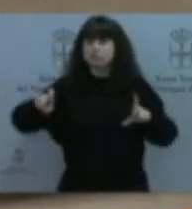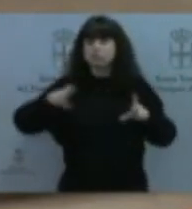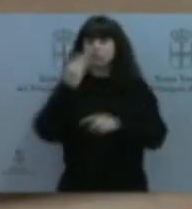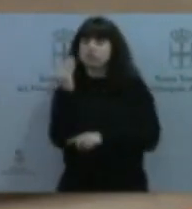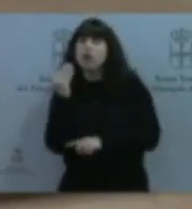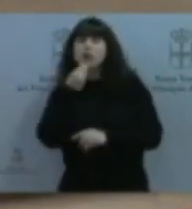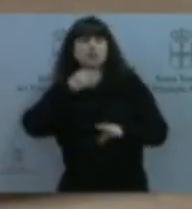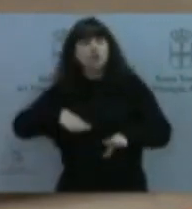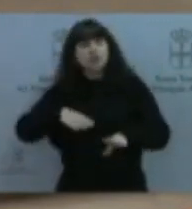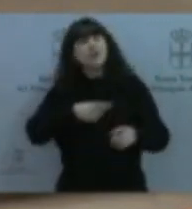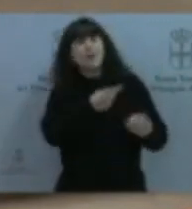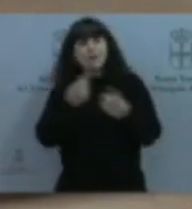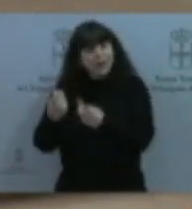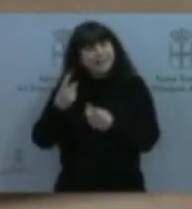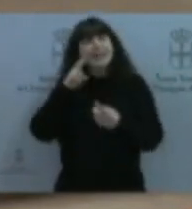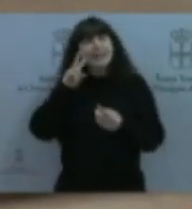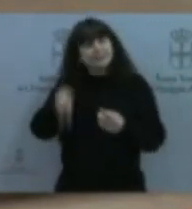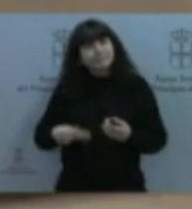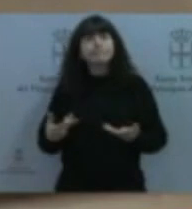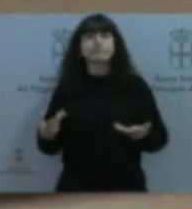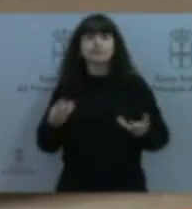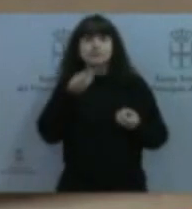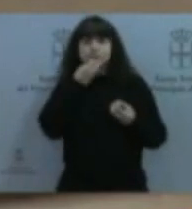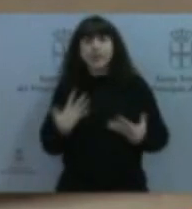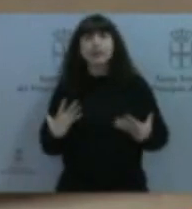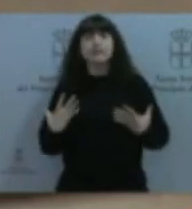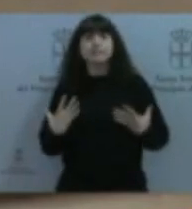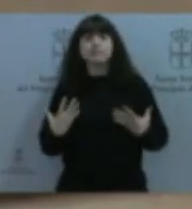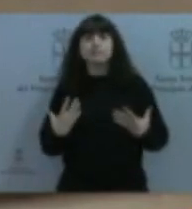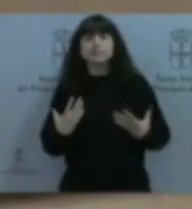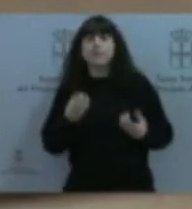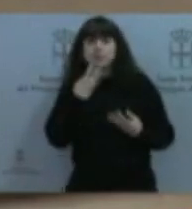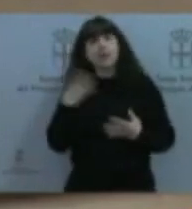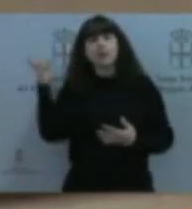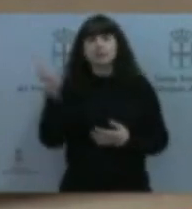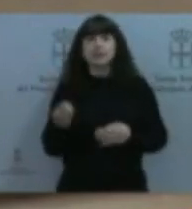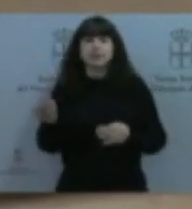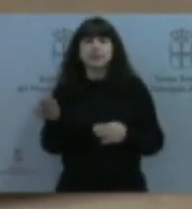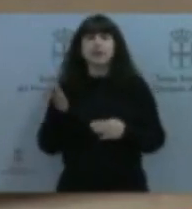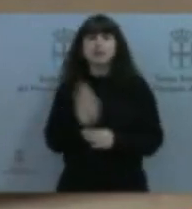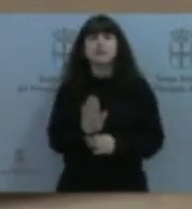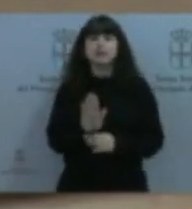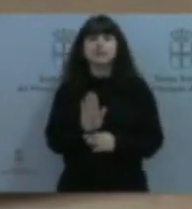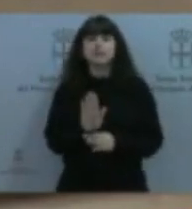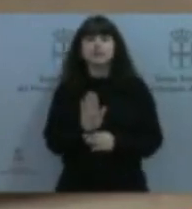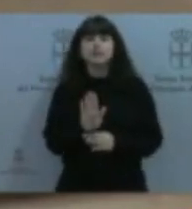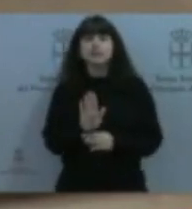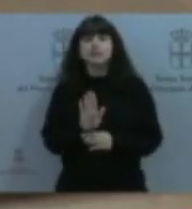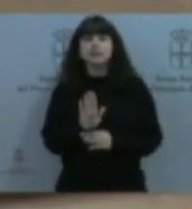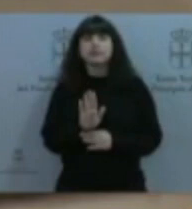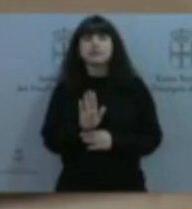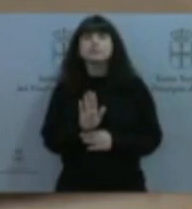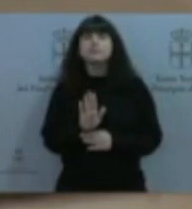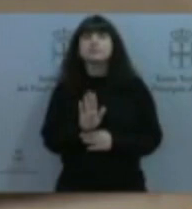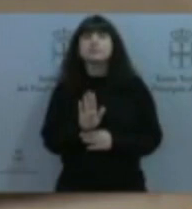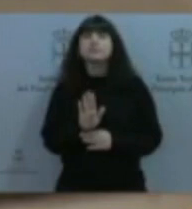conocido y reconocido. Está bien que se traiga la Cámara, desde luego, para este grupo parlamentario y para